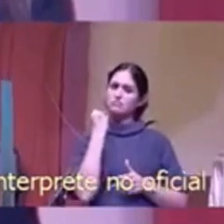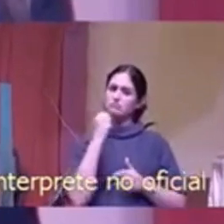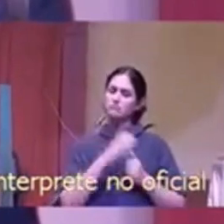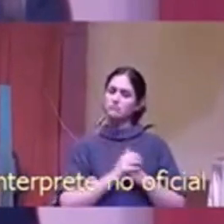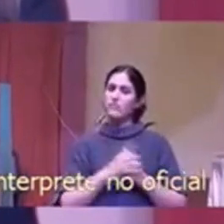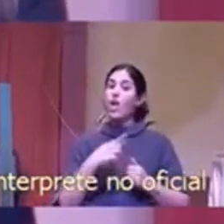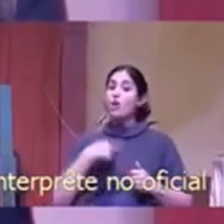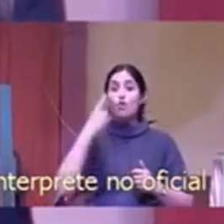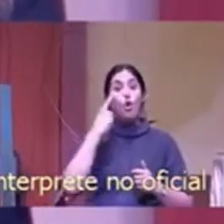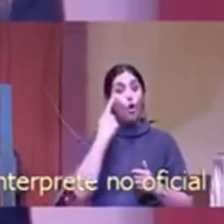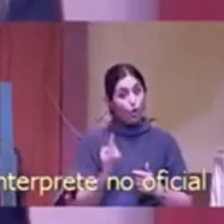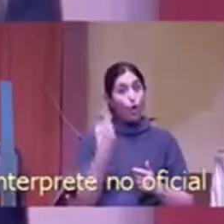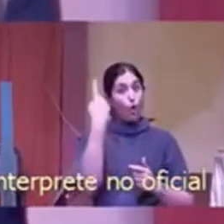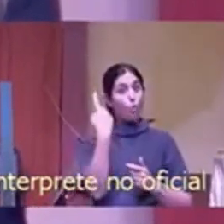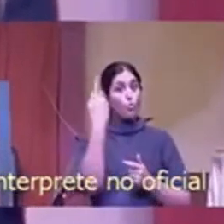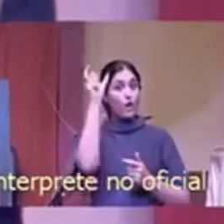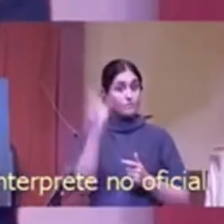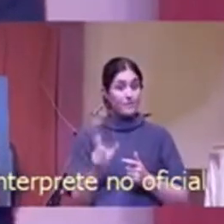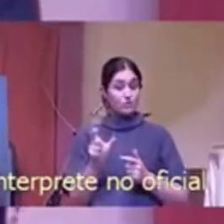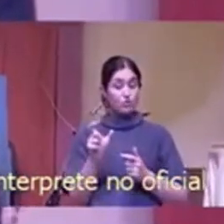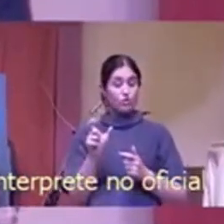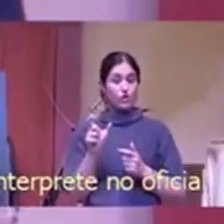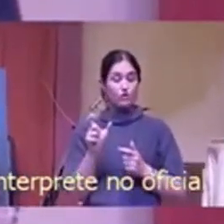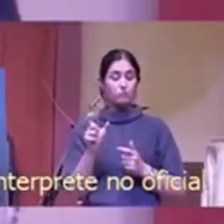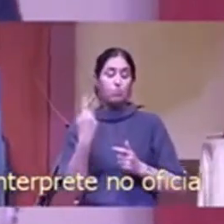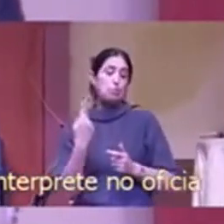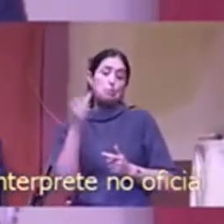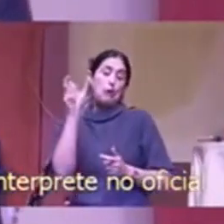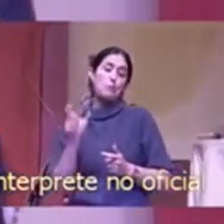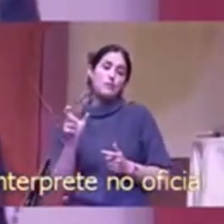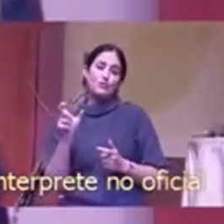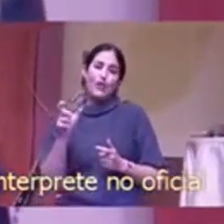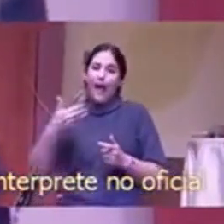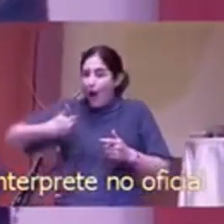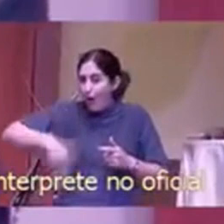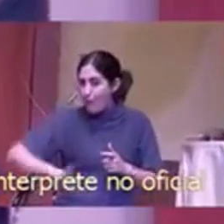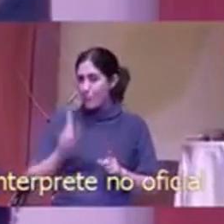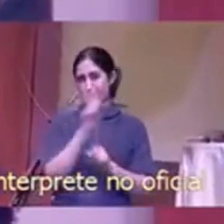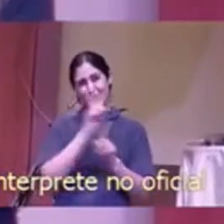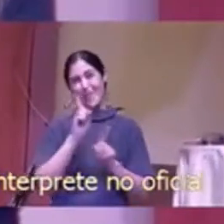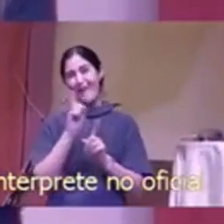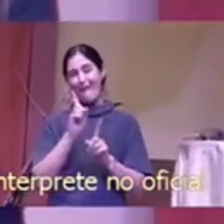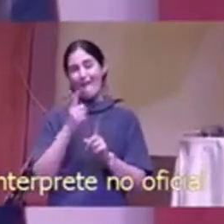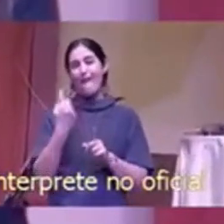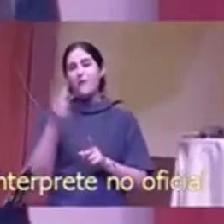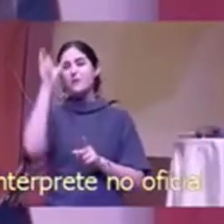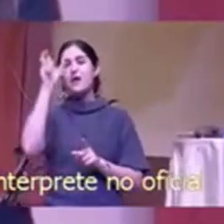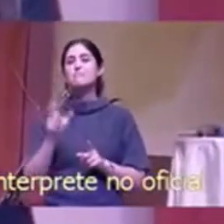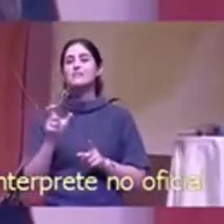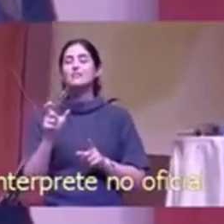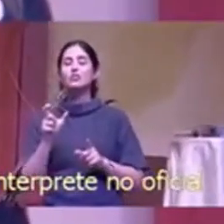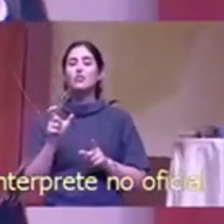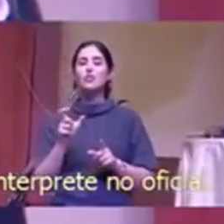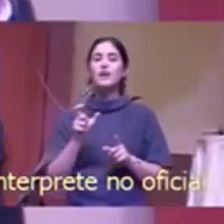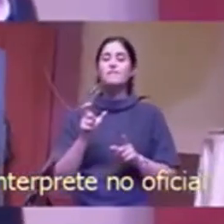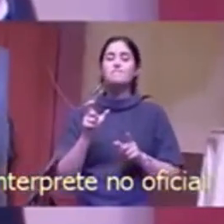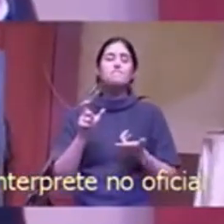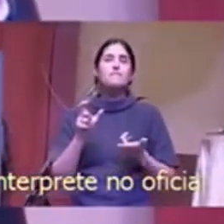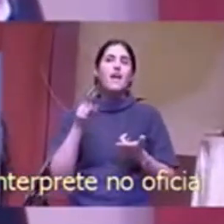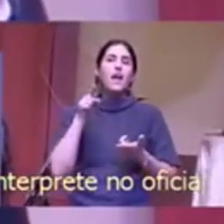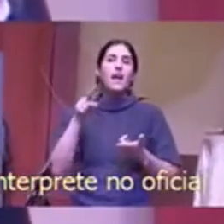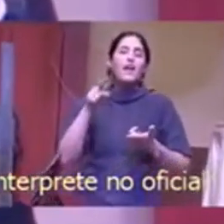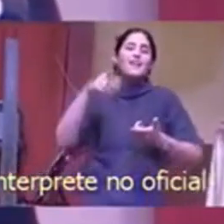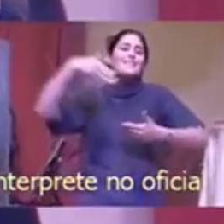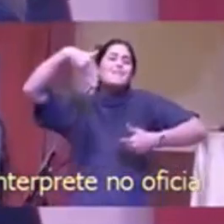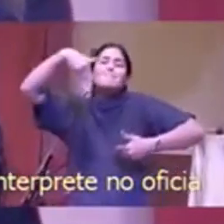yo conozco a un hombre que no es un hombre común es el hombre